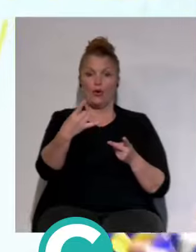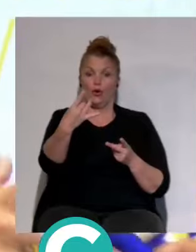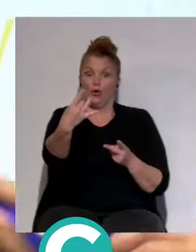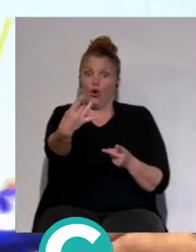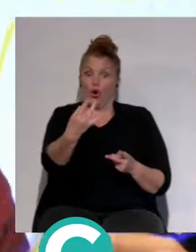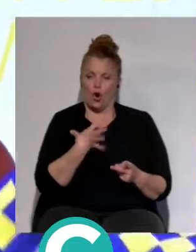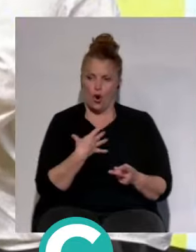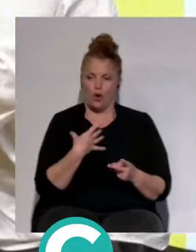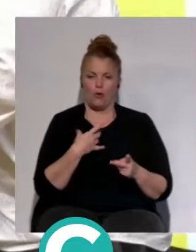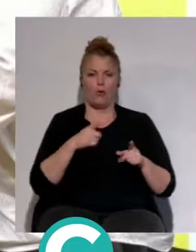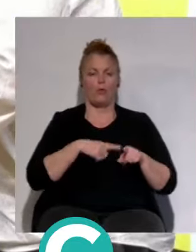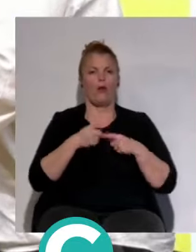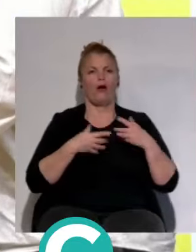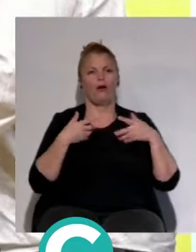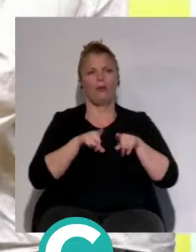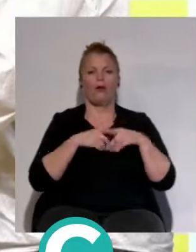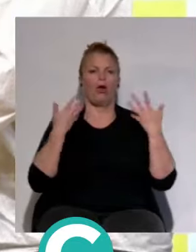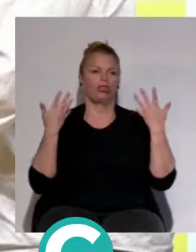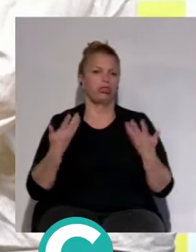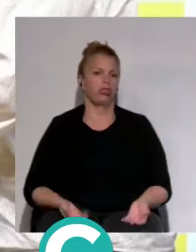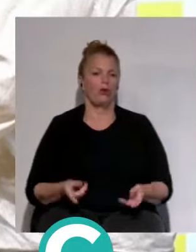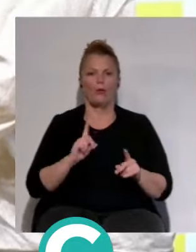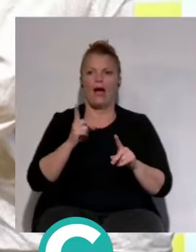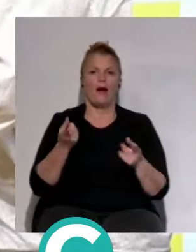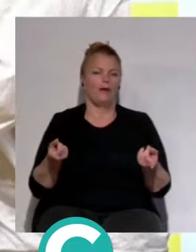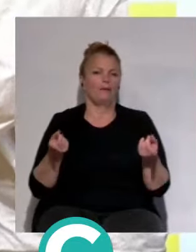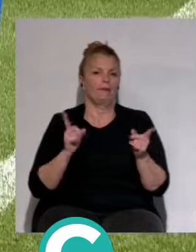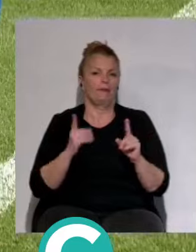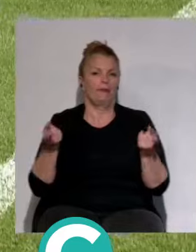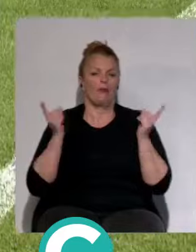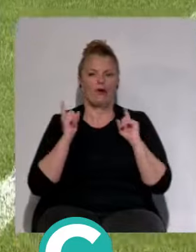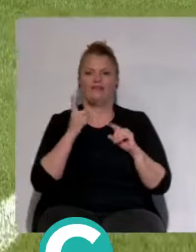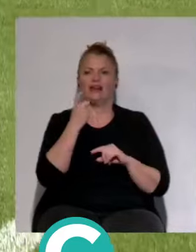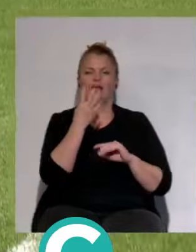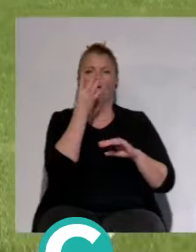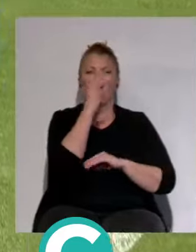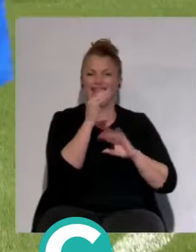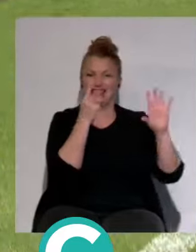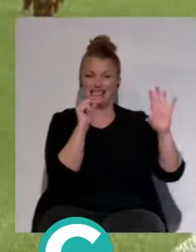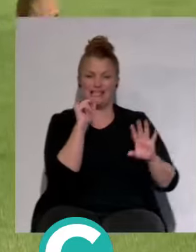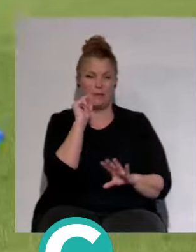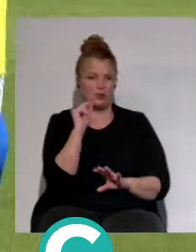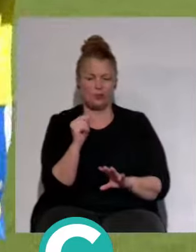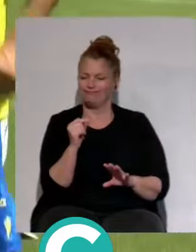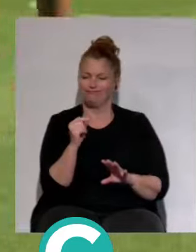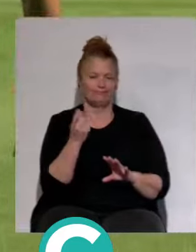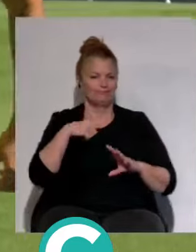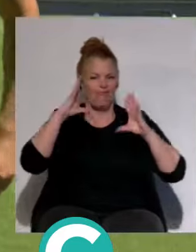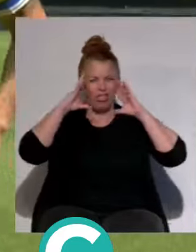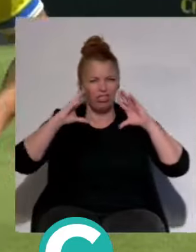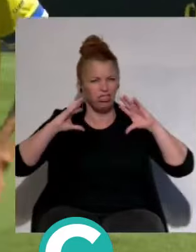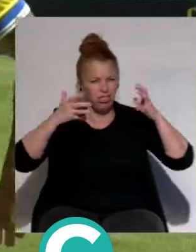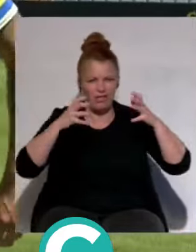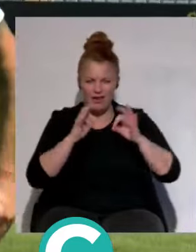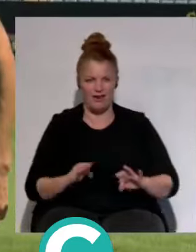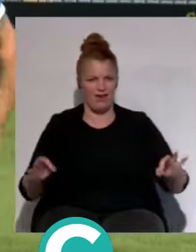gol, el equipo bajaba los brazos y estaba muerto. Y podían quedar 40, 60, 80 minutos que el equipo no iba a reaccionar. A mí lo